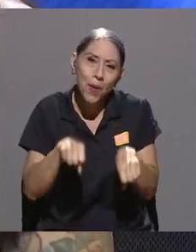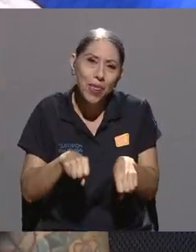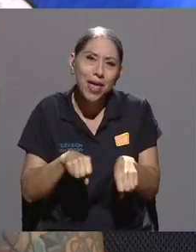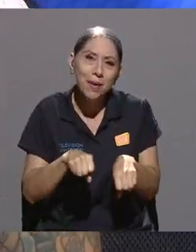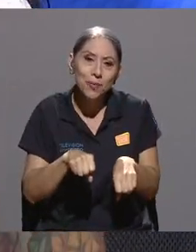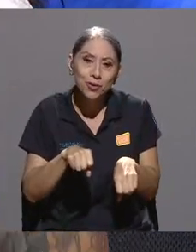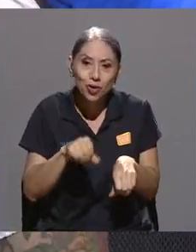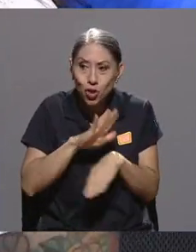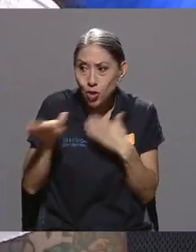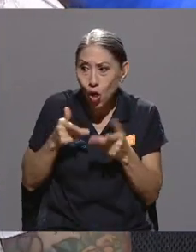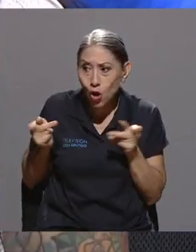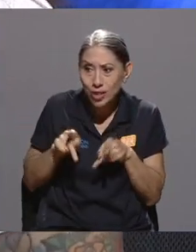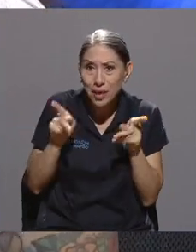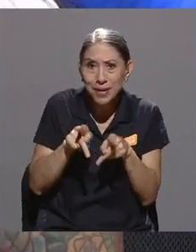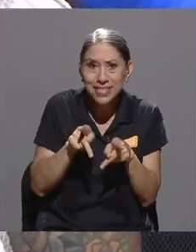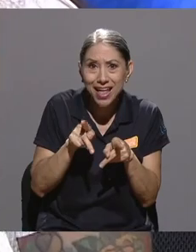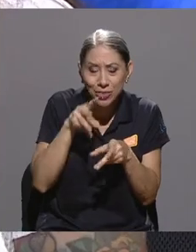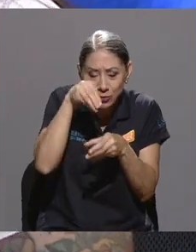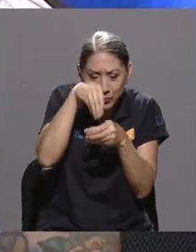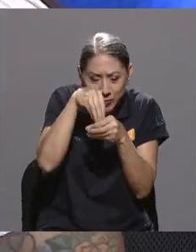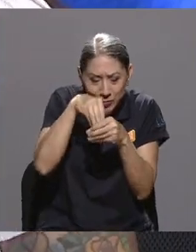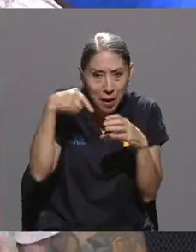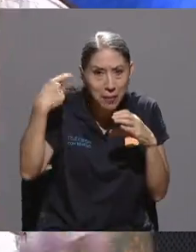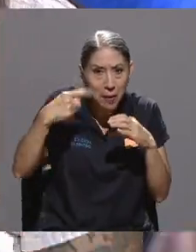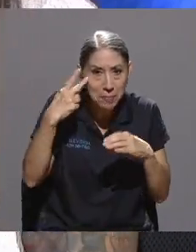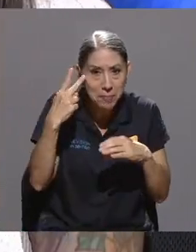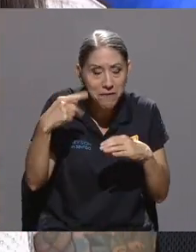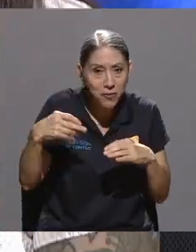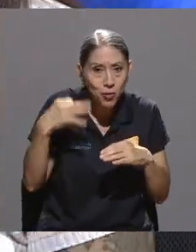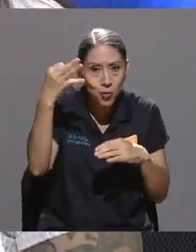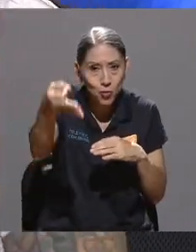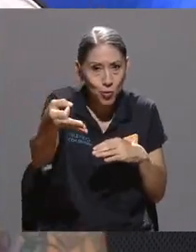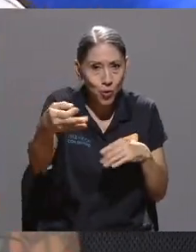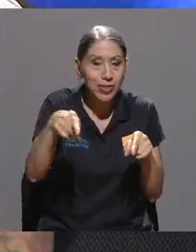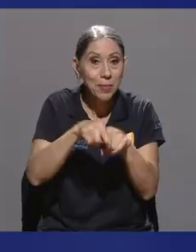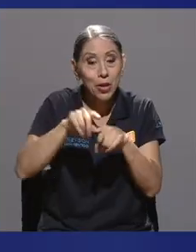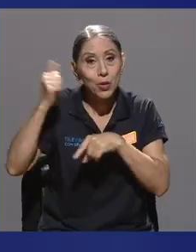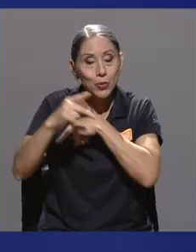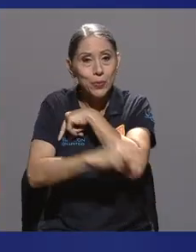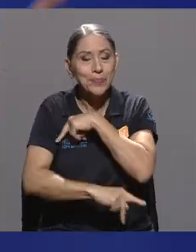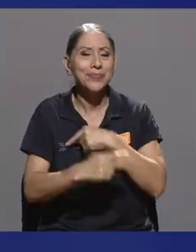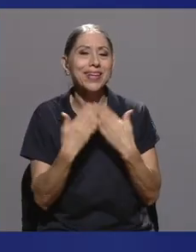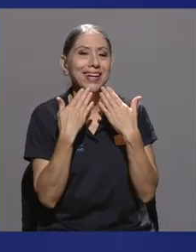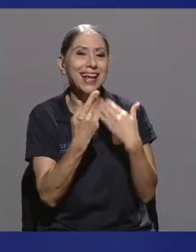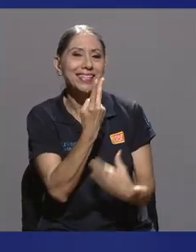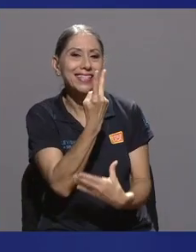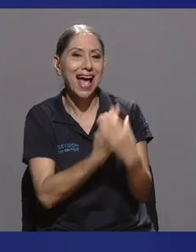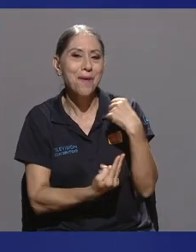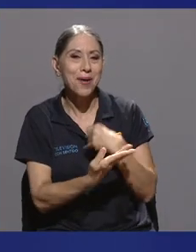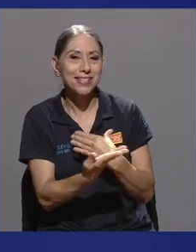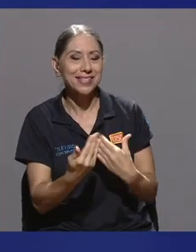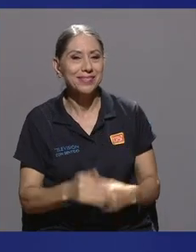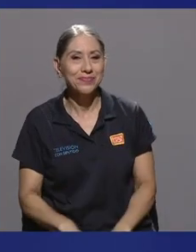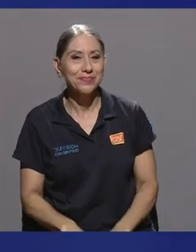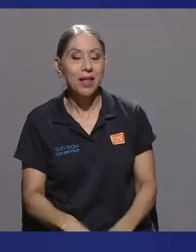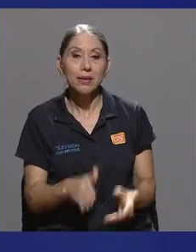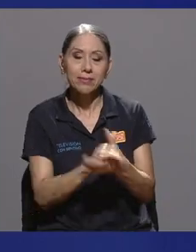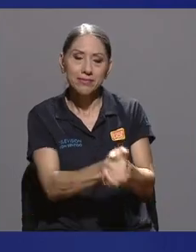poquito de todo eso que está pasando, ¿no? Ahora para que se pueda ver en un futuro y también para que se pueda ver afuera. Bueno, muchísimas gracias a ambas. Realmente